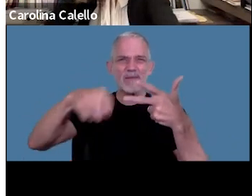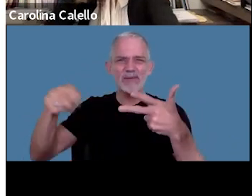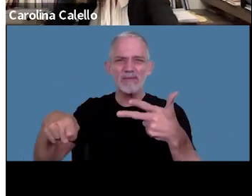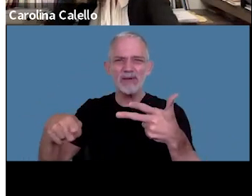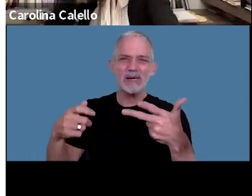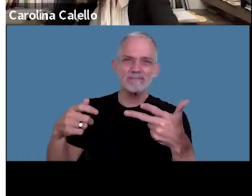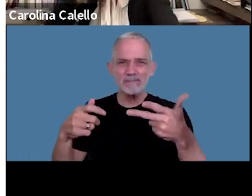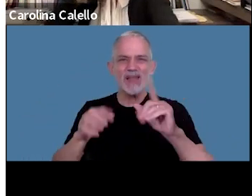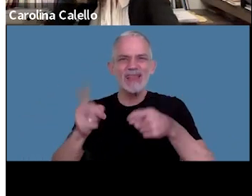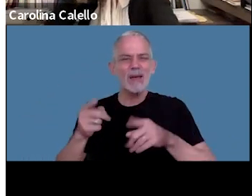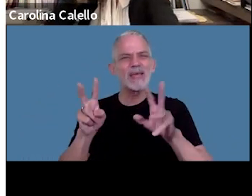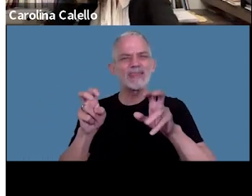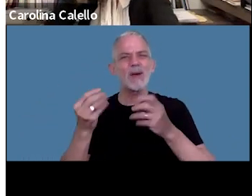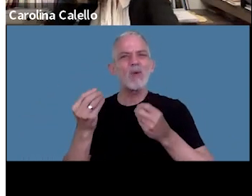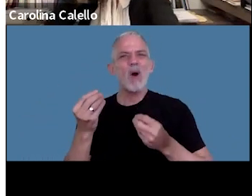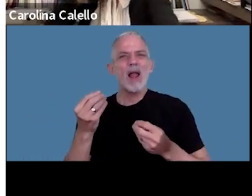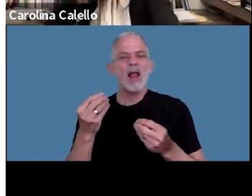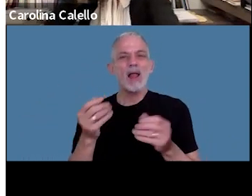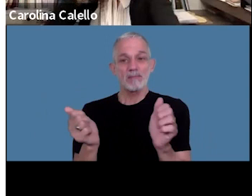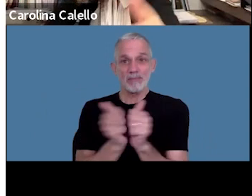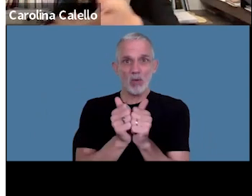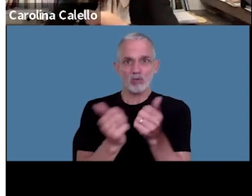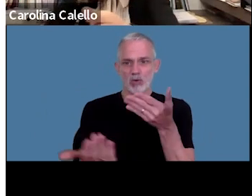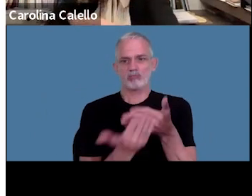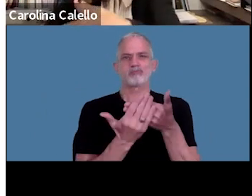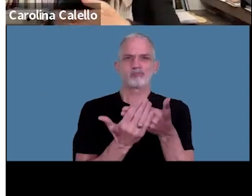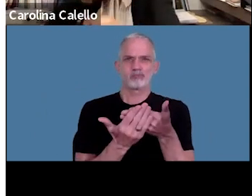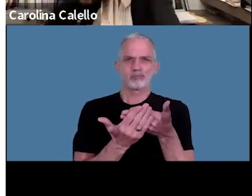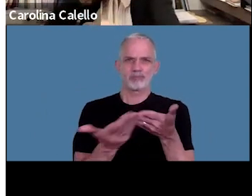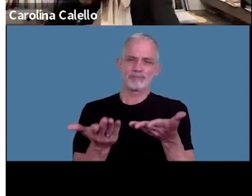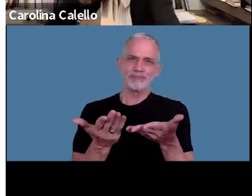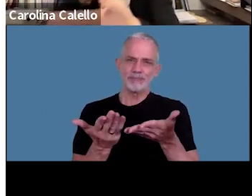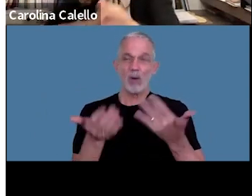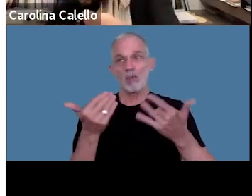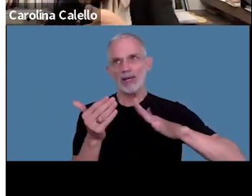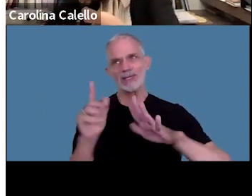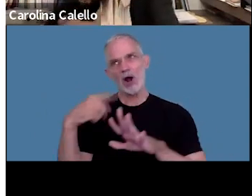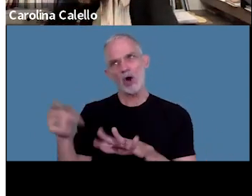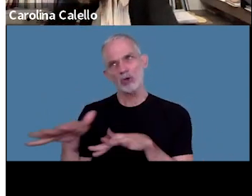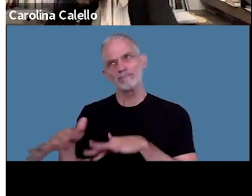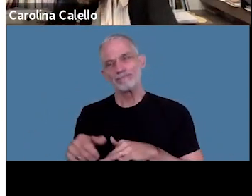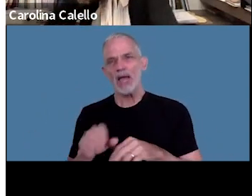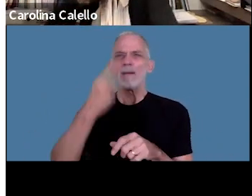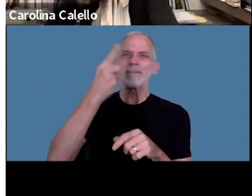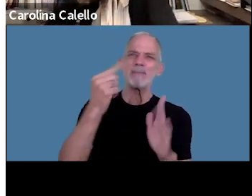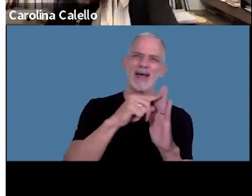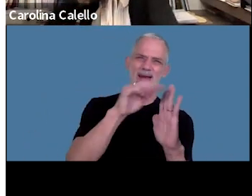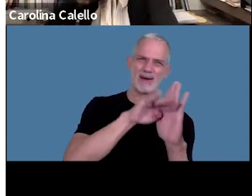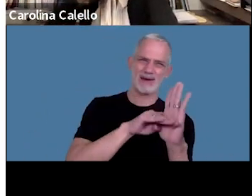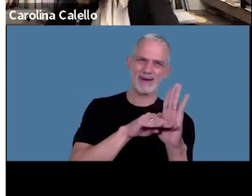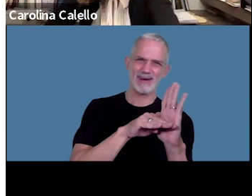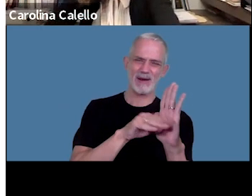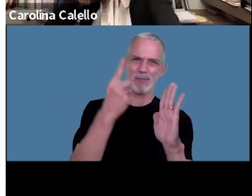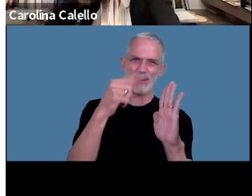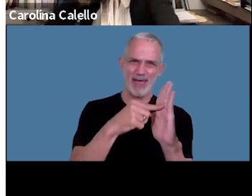también está el tema de que se acompaña bueno puede ser en otro acto el primer requerimiento ¿no es cierto?